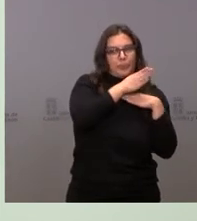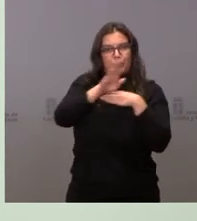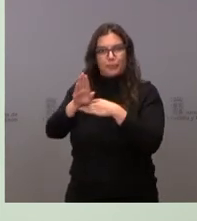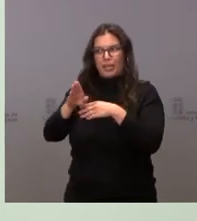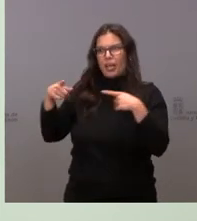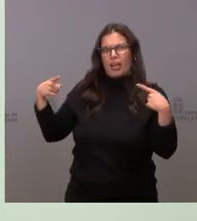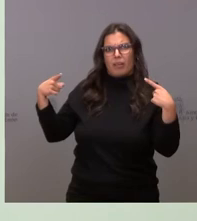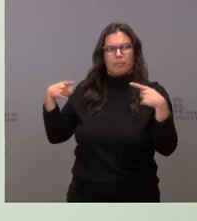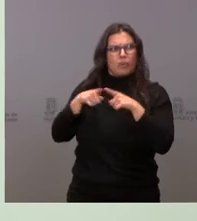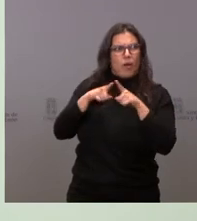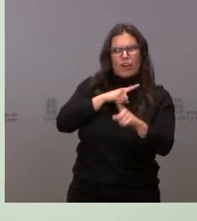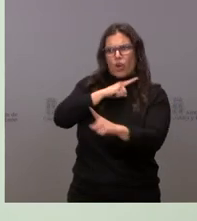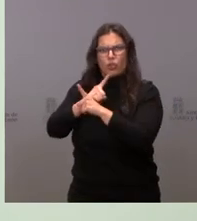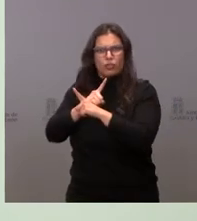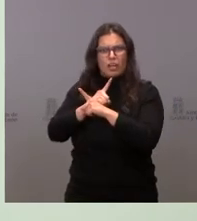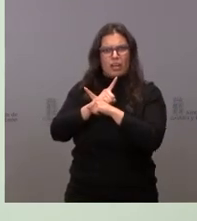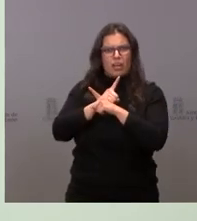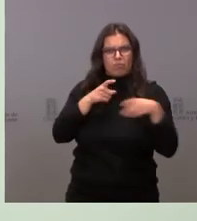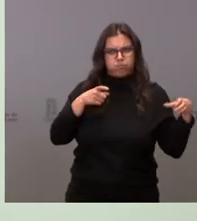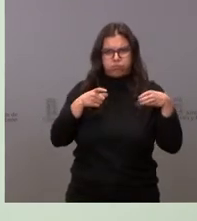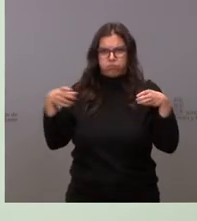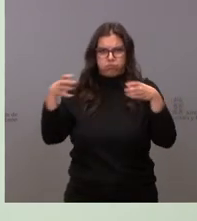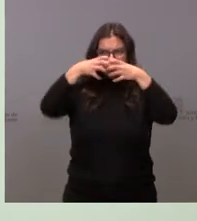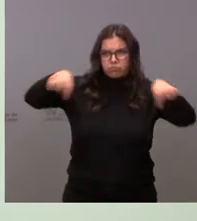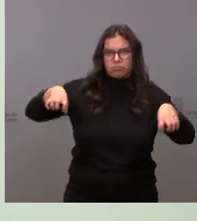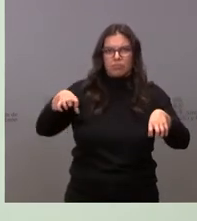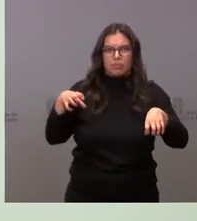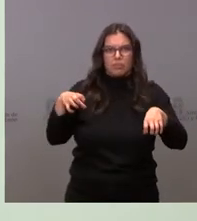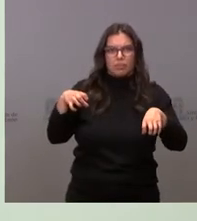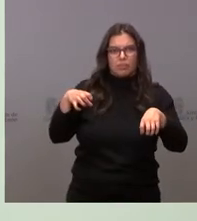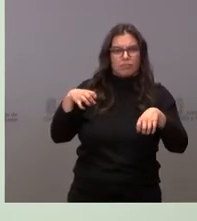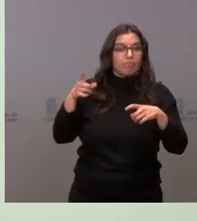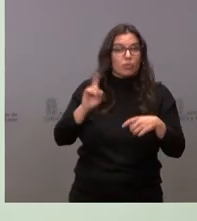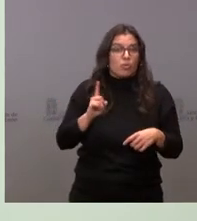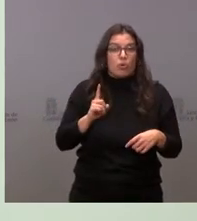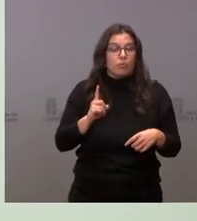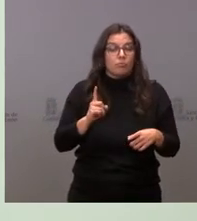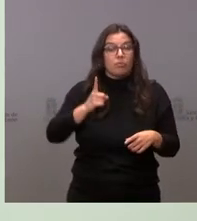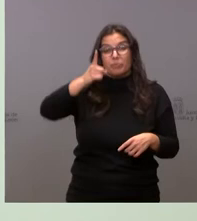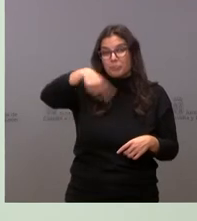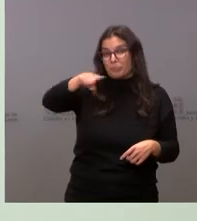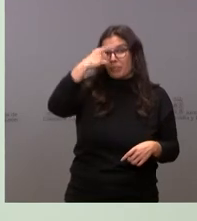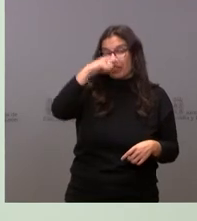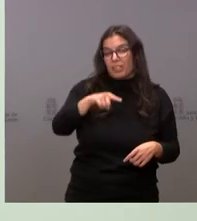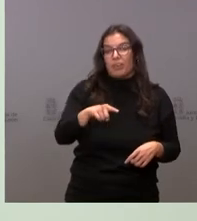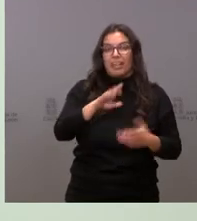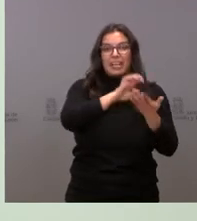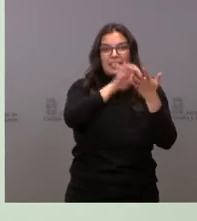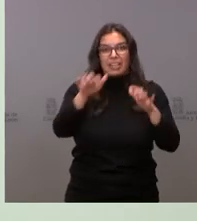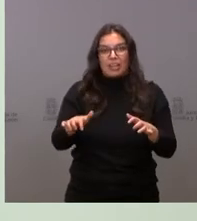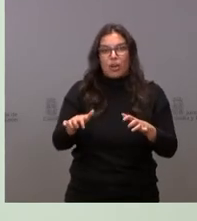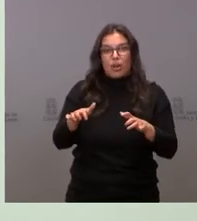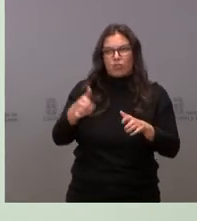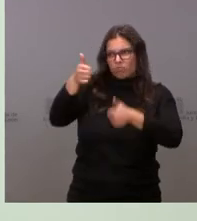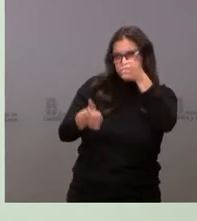un frente común, ni de hacer frentismo, porque, bueno, ya saben ustedes que Castilla y León no están nunca en